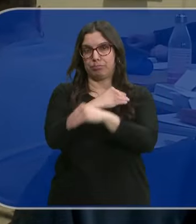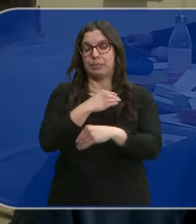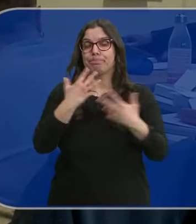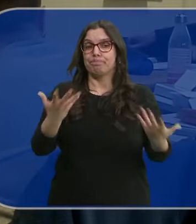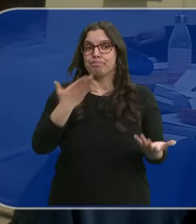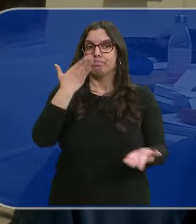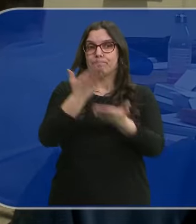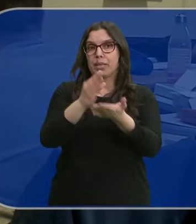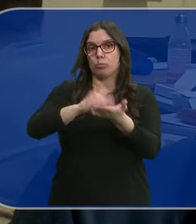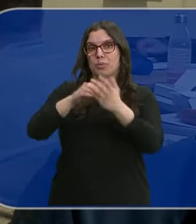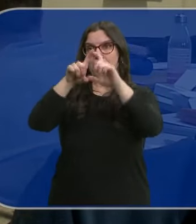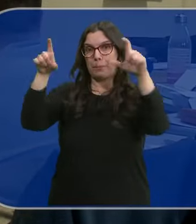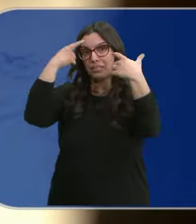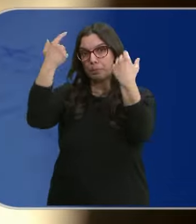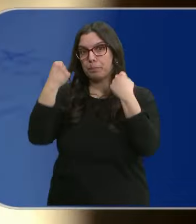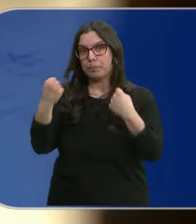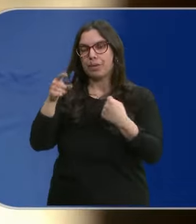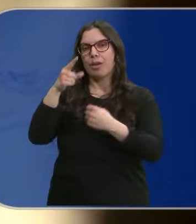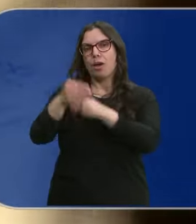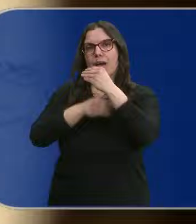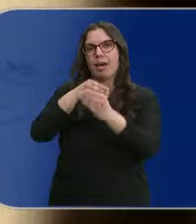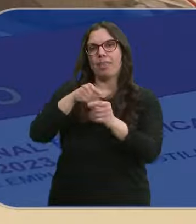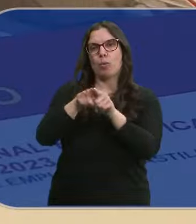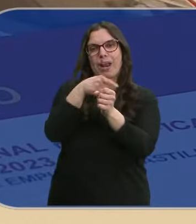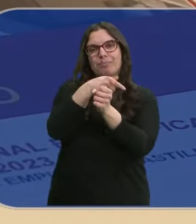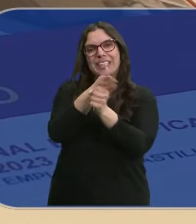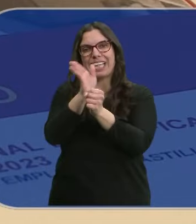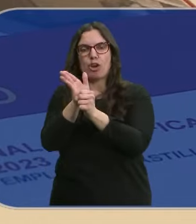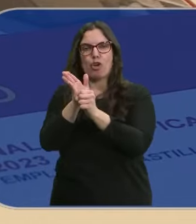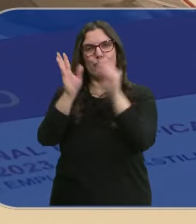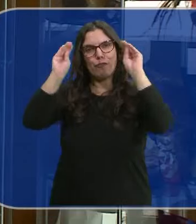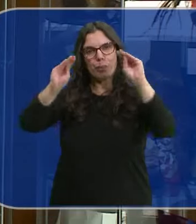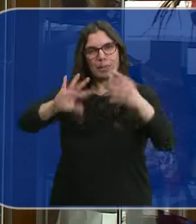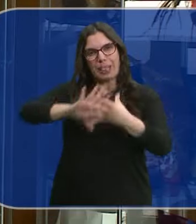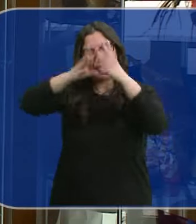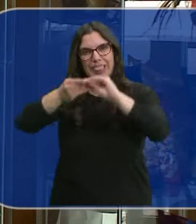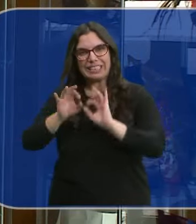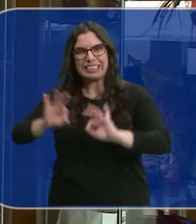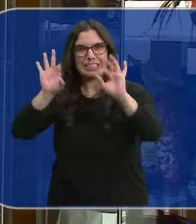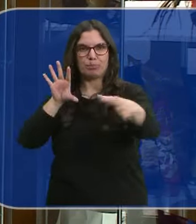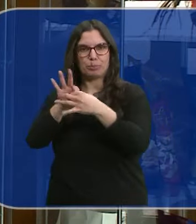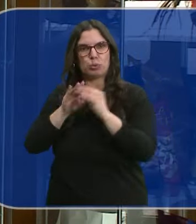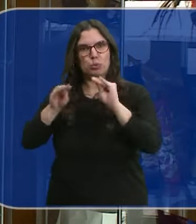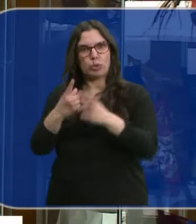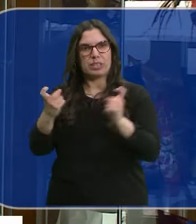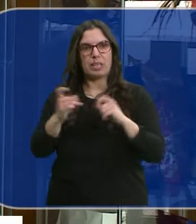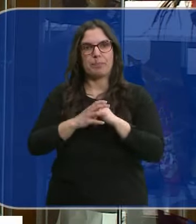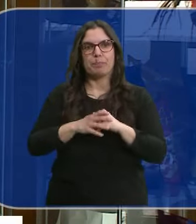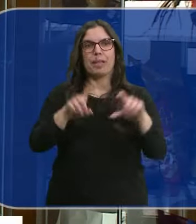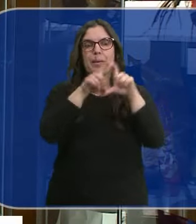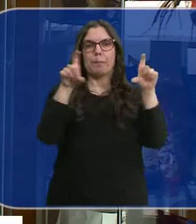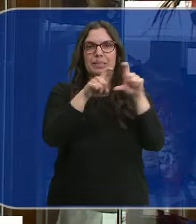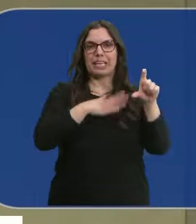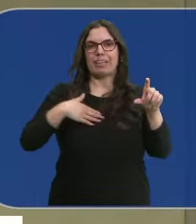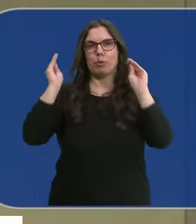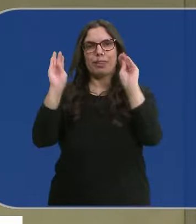ello que recurren a empresas especializadas que desarrollan itinerarios formativos hechos a medida. Las empresas quieren formación